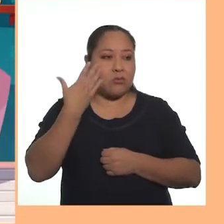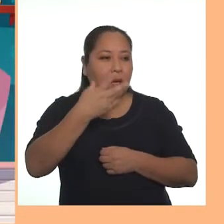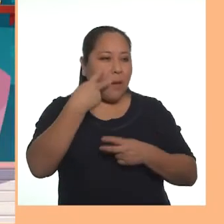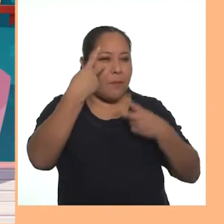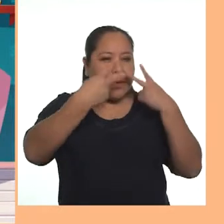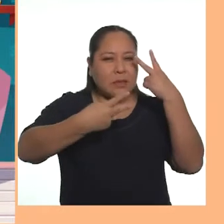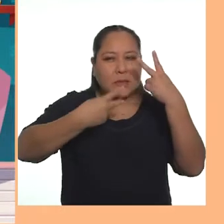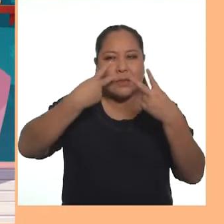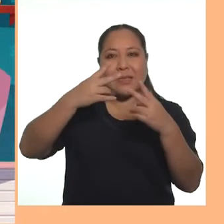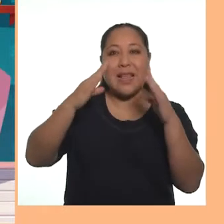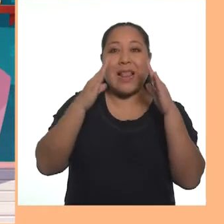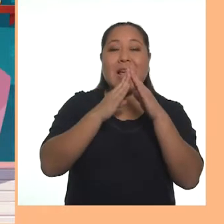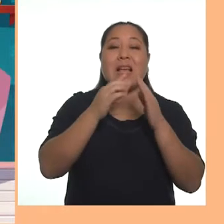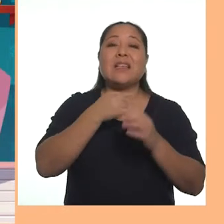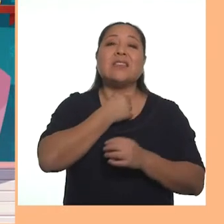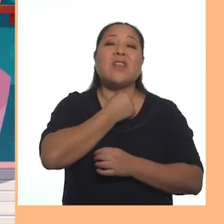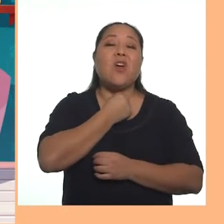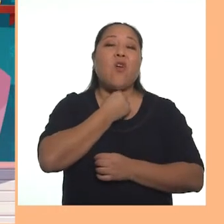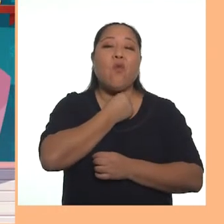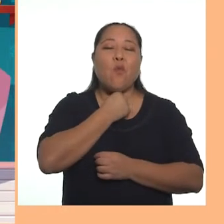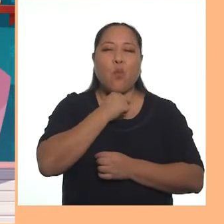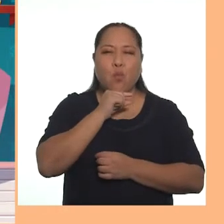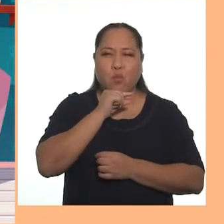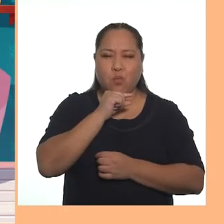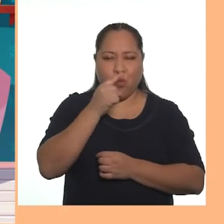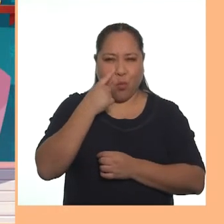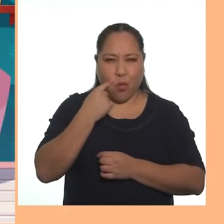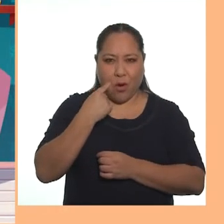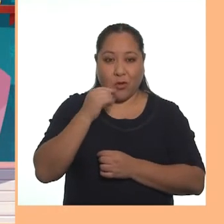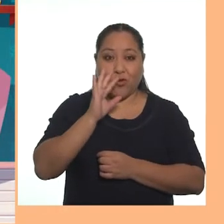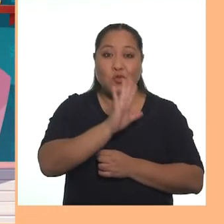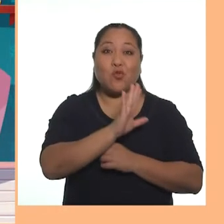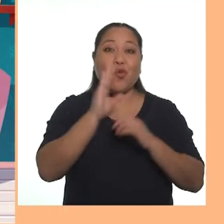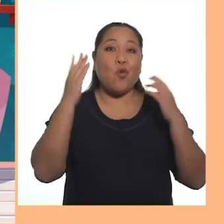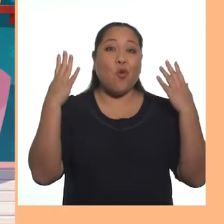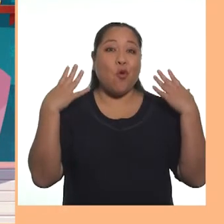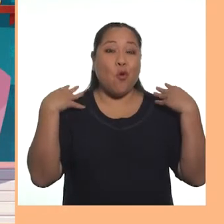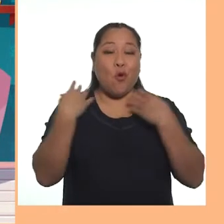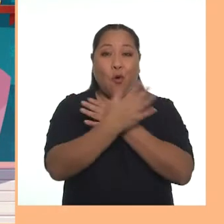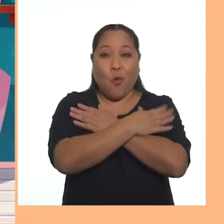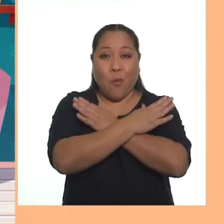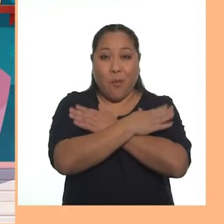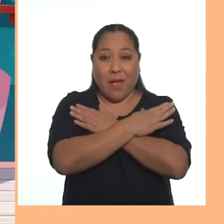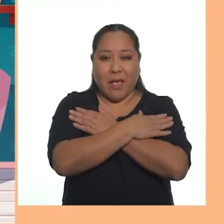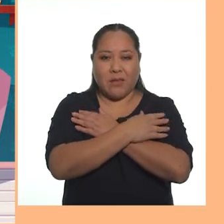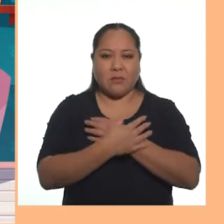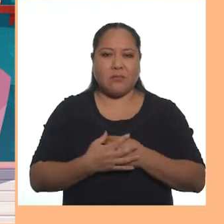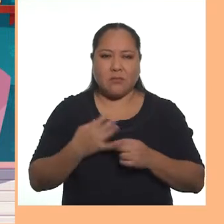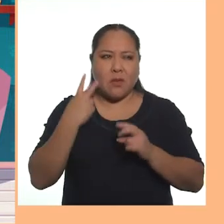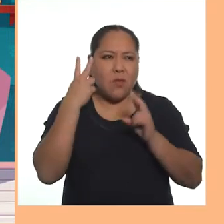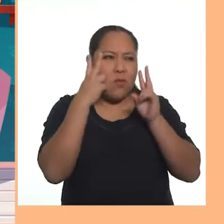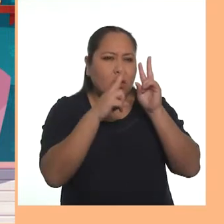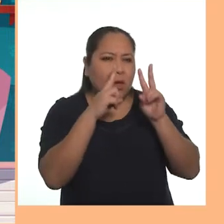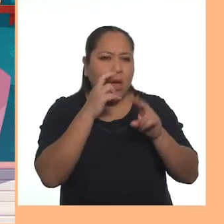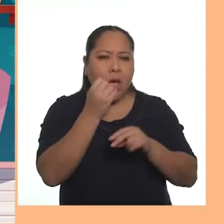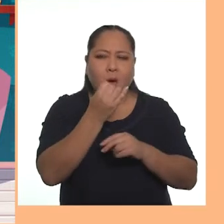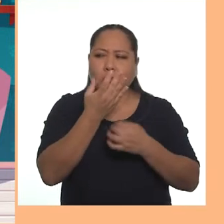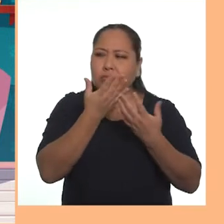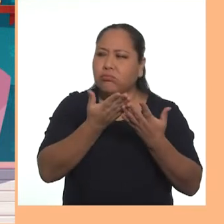leo visita con sus amigos la casa de su abuelo ya que era su cumpleaños pronto